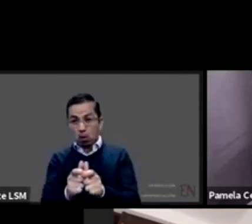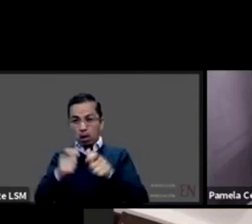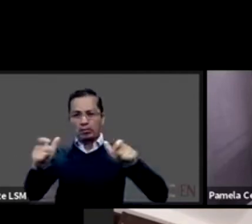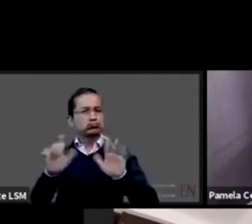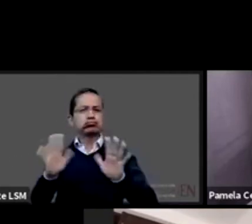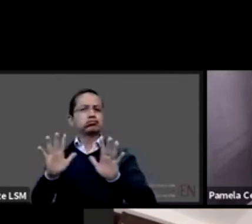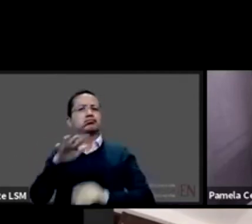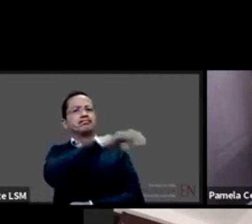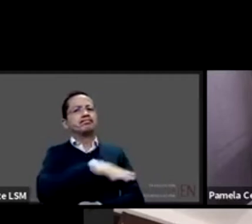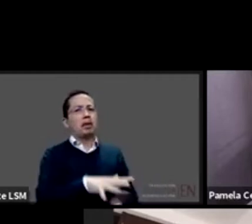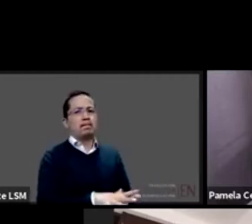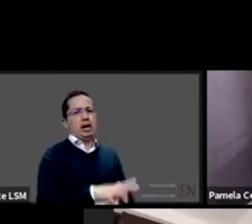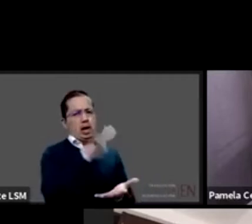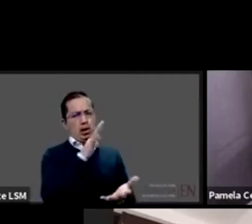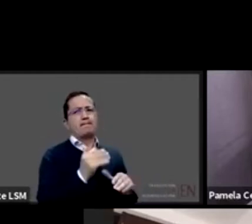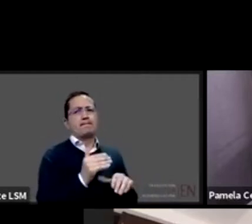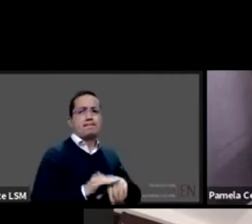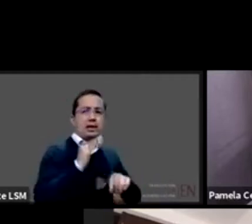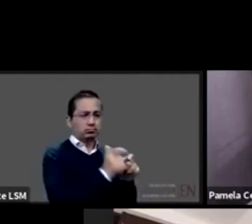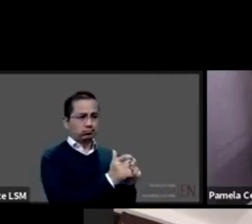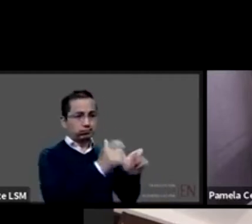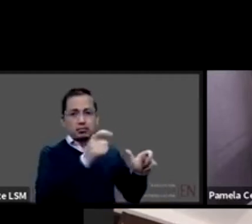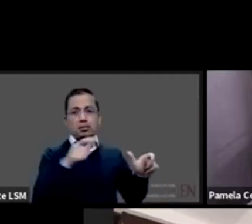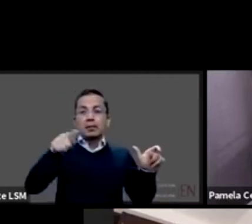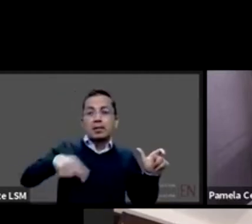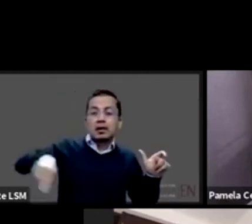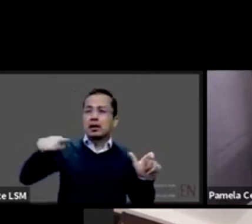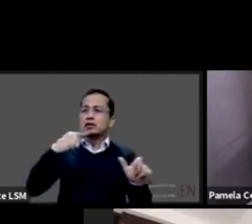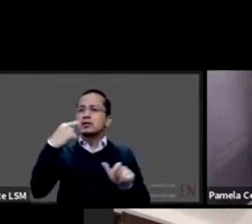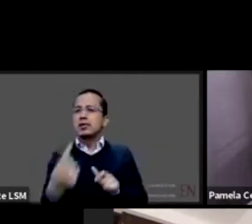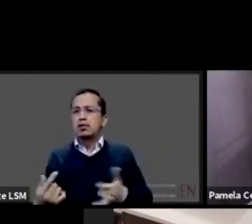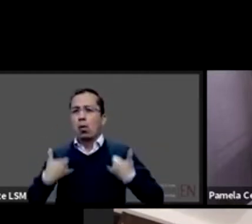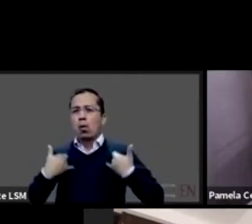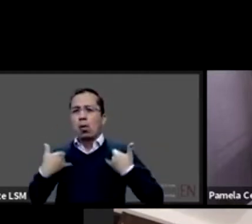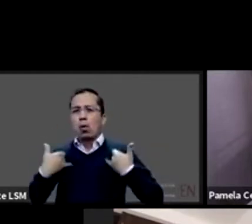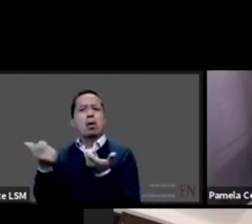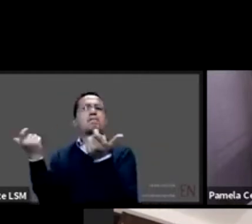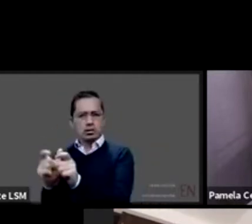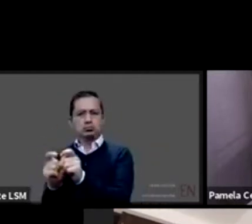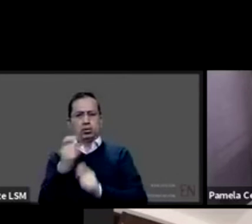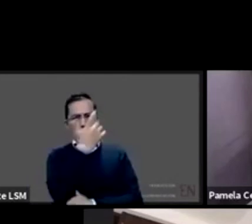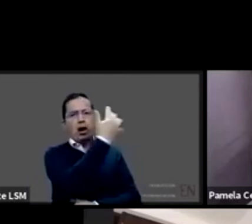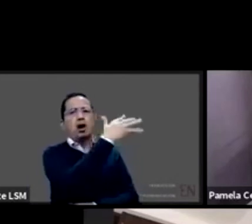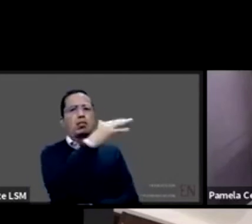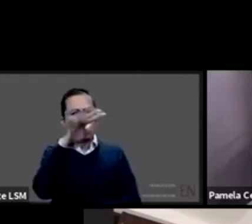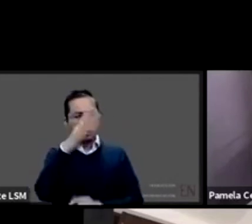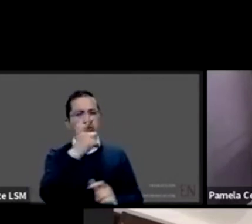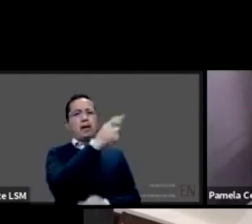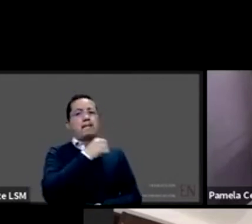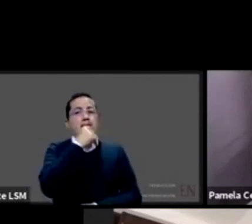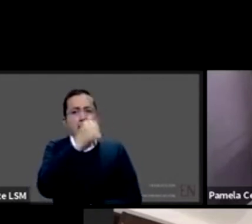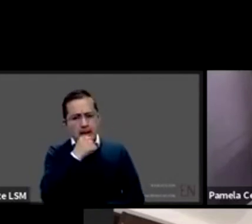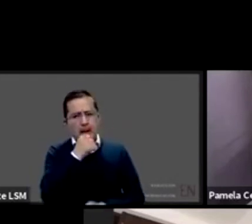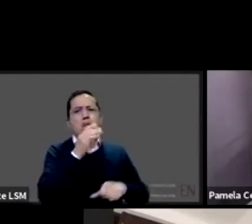en lo que se observa en personas adultas, y sobre todo personas adultas mayores.